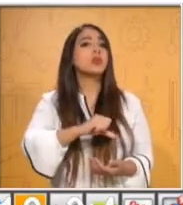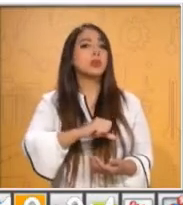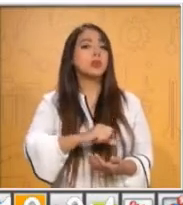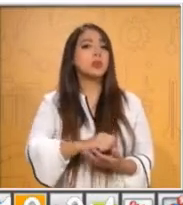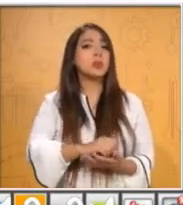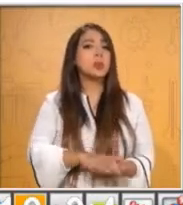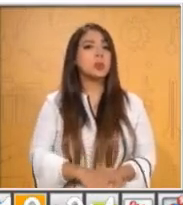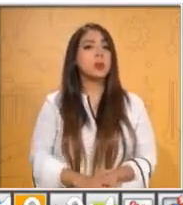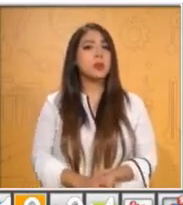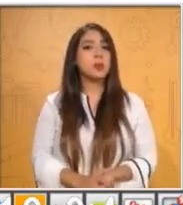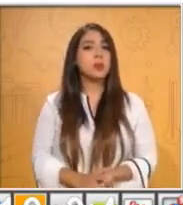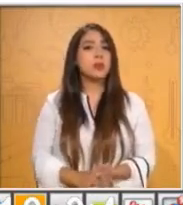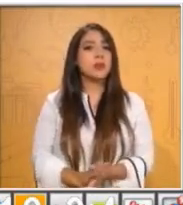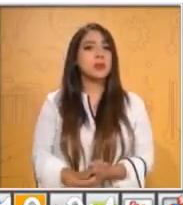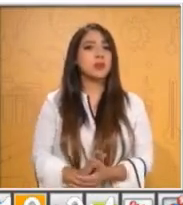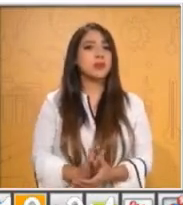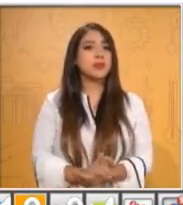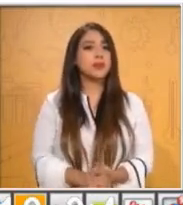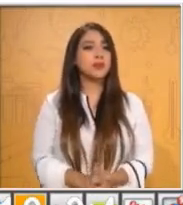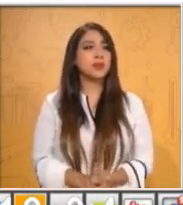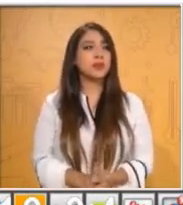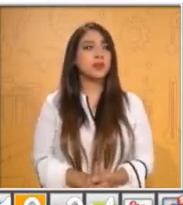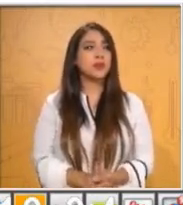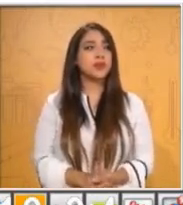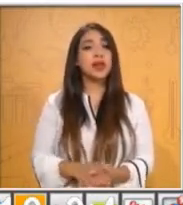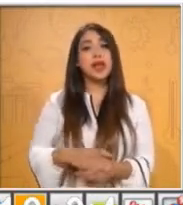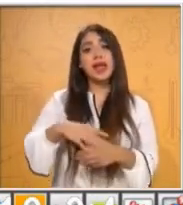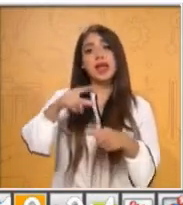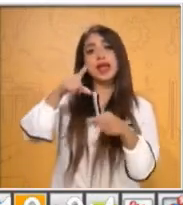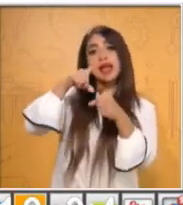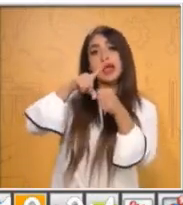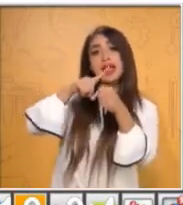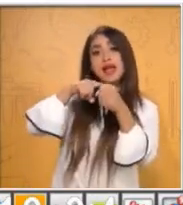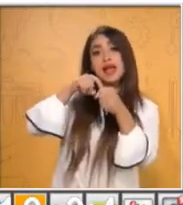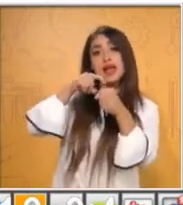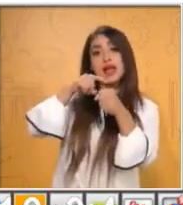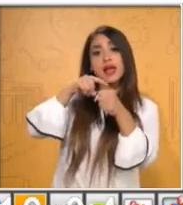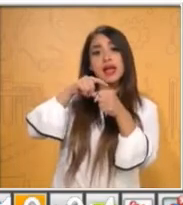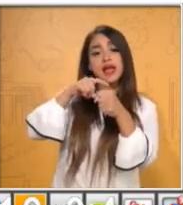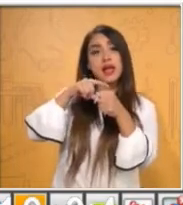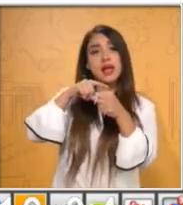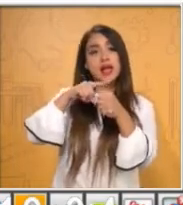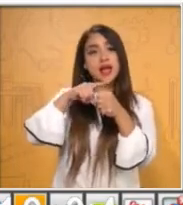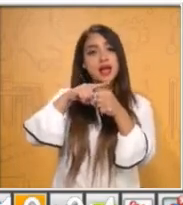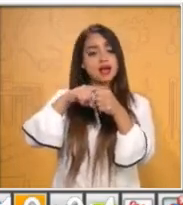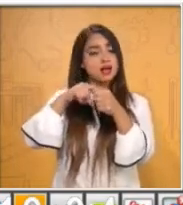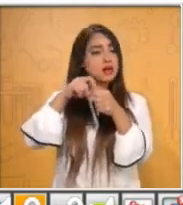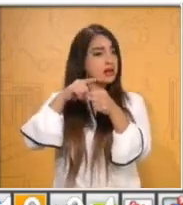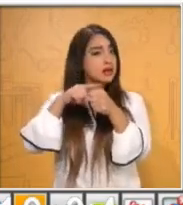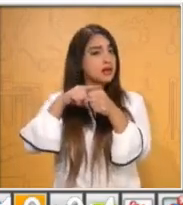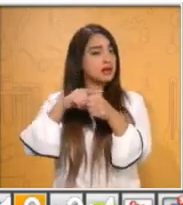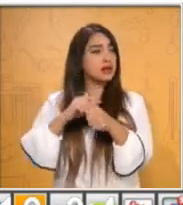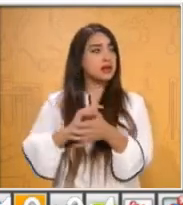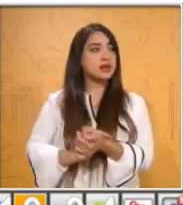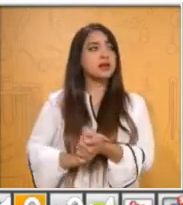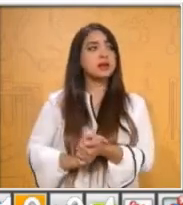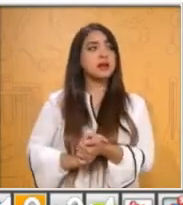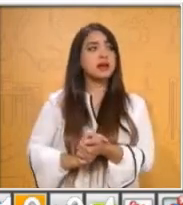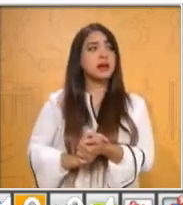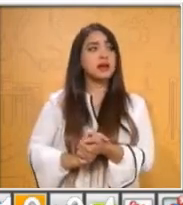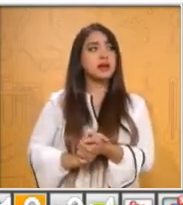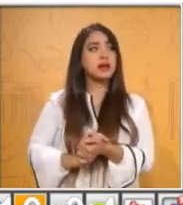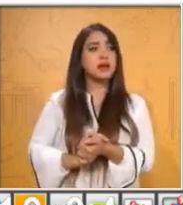color sin una O, pero con una A. De nuevo,